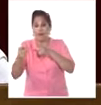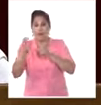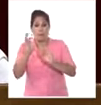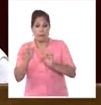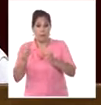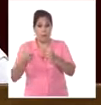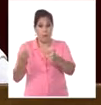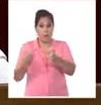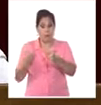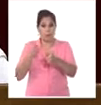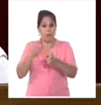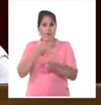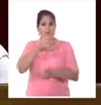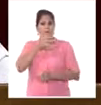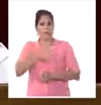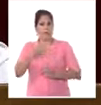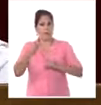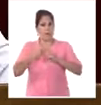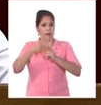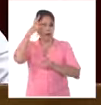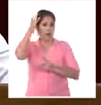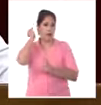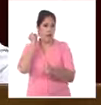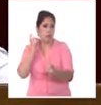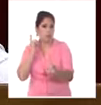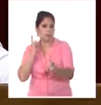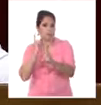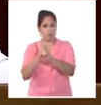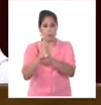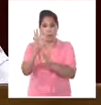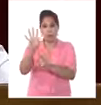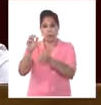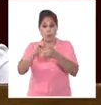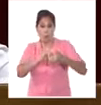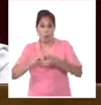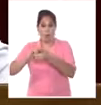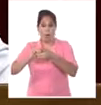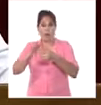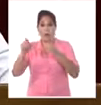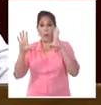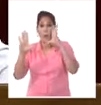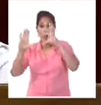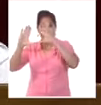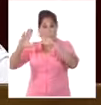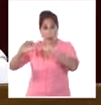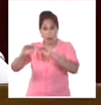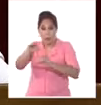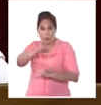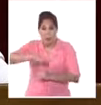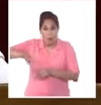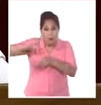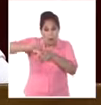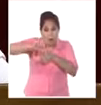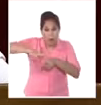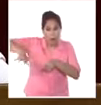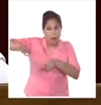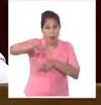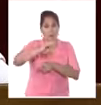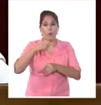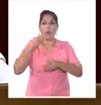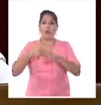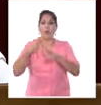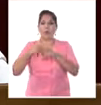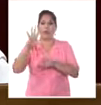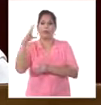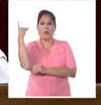Fidel se reencuentra con su hermano Raúl y otros cuatro compañeros en medio de la noche y en un lugar remoto conocido como Cinco Palmas.